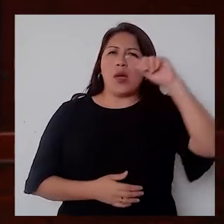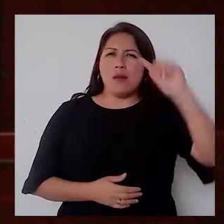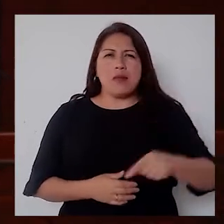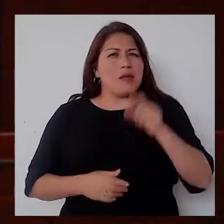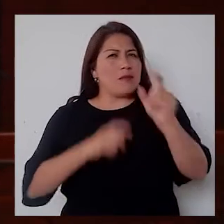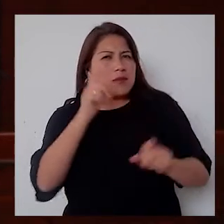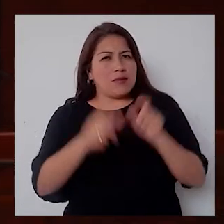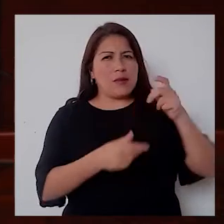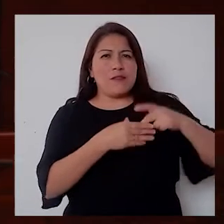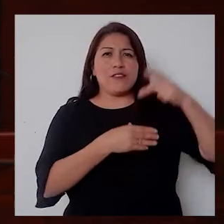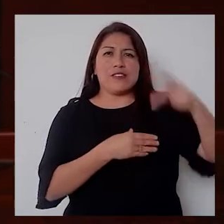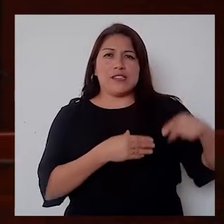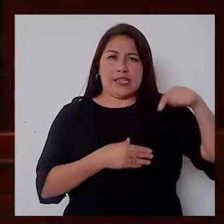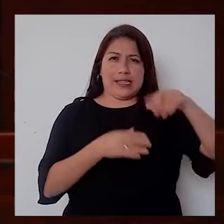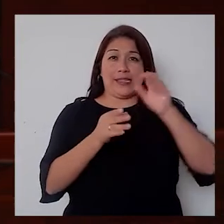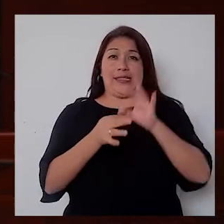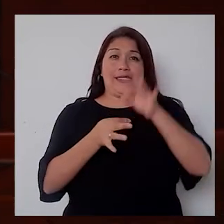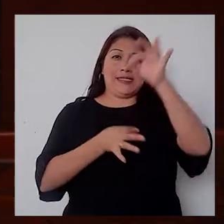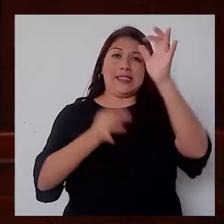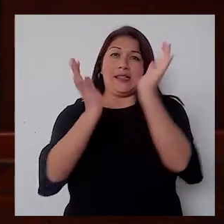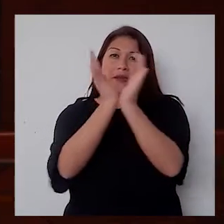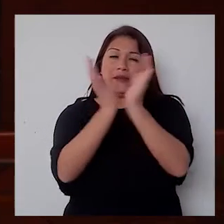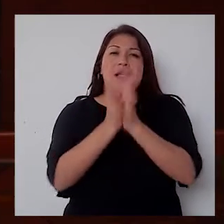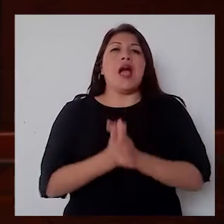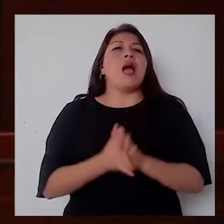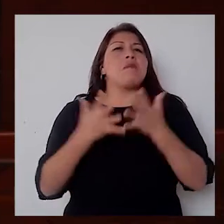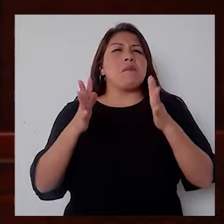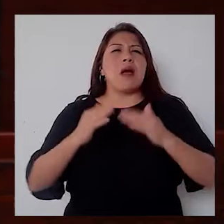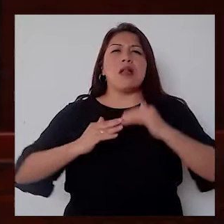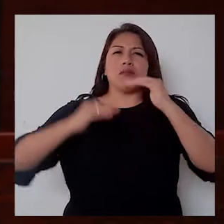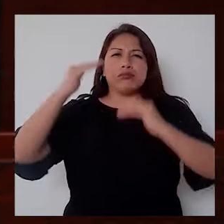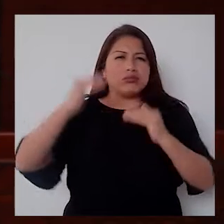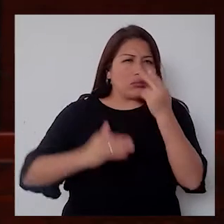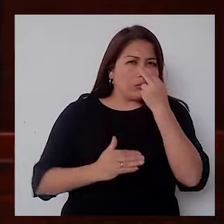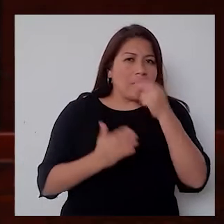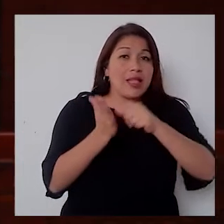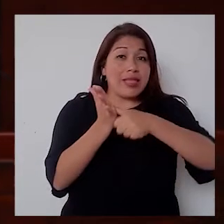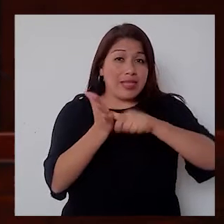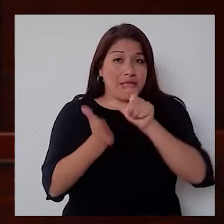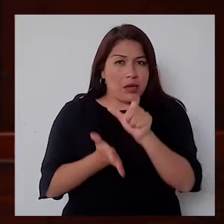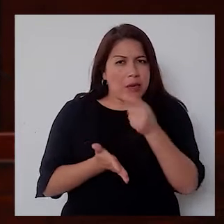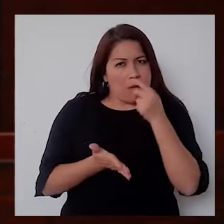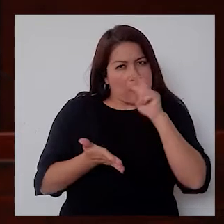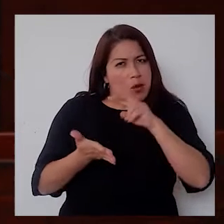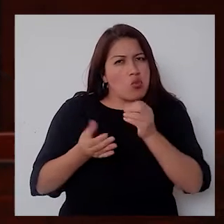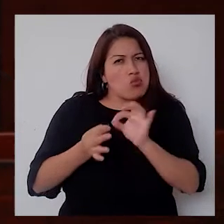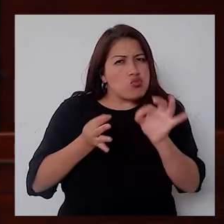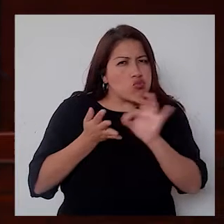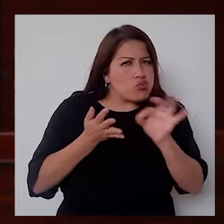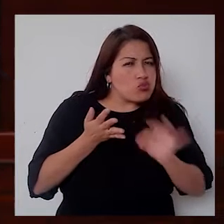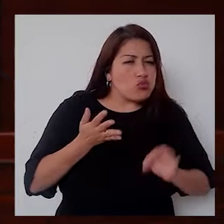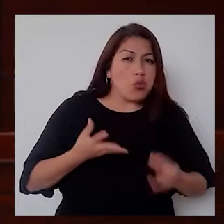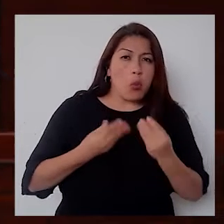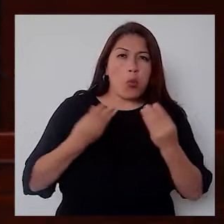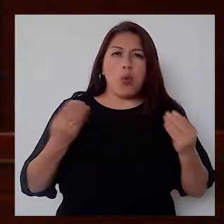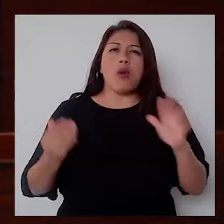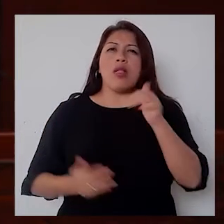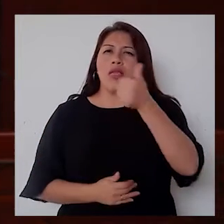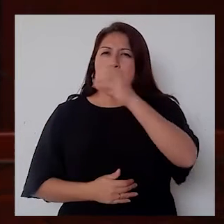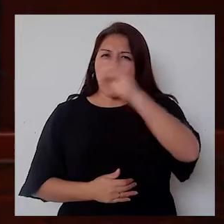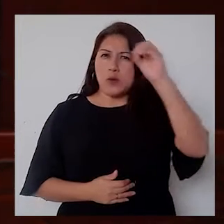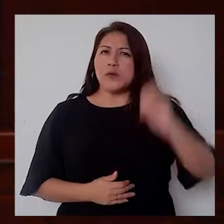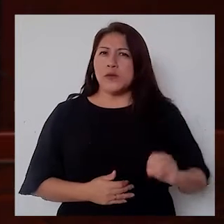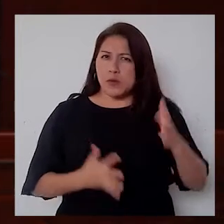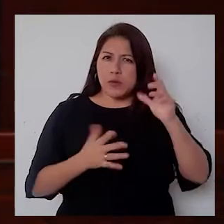se tiene aquí en este distrito. Y según estadísticas del INEI, deben tener por lo menos un 10% de la población con